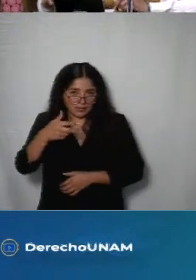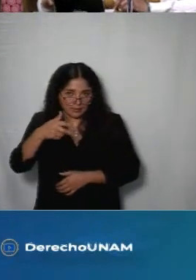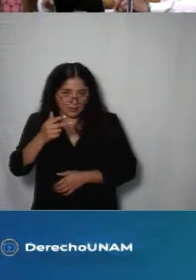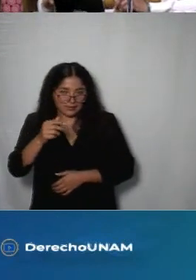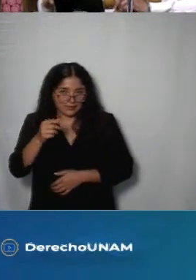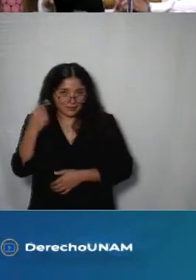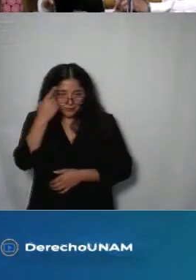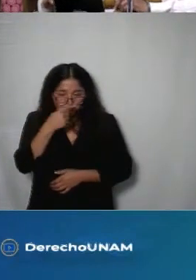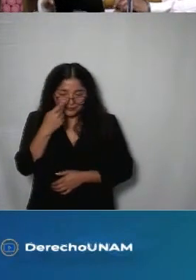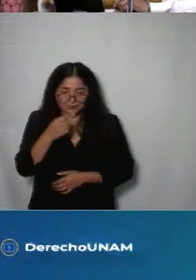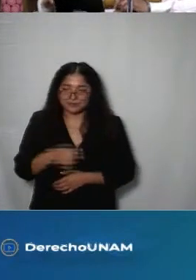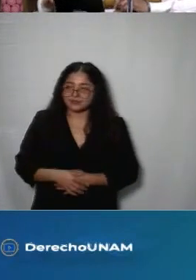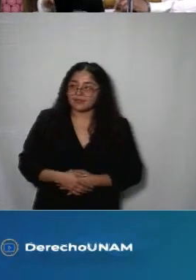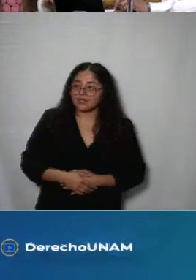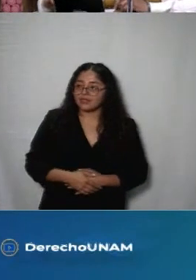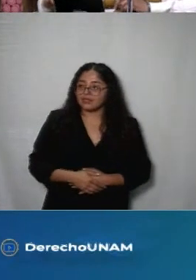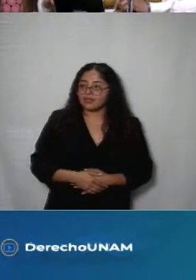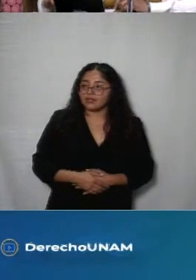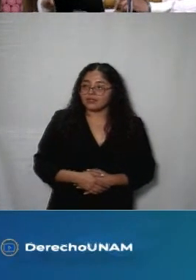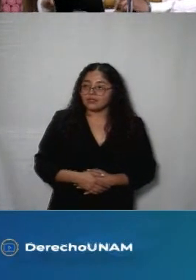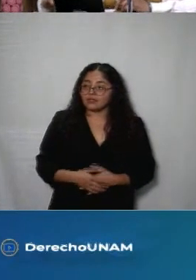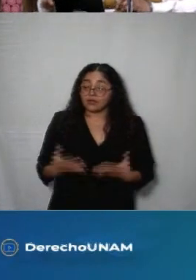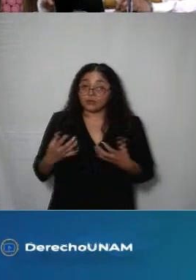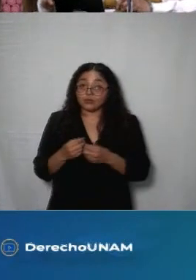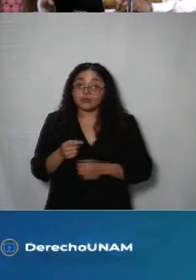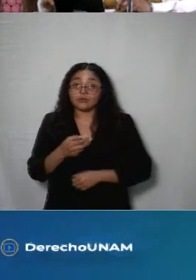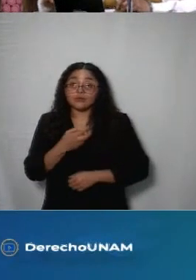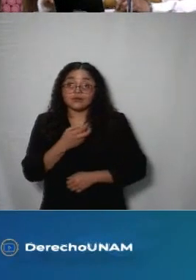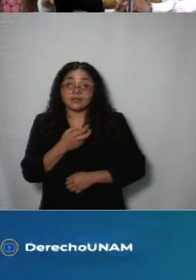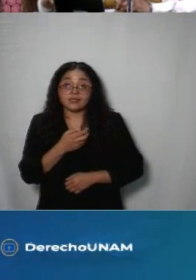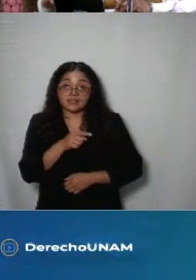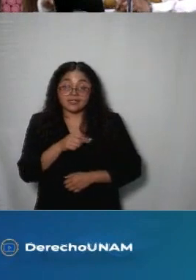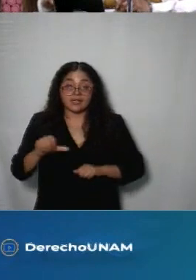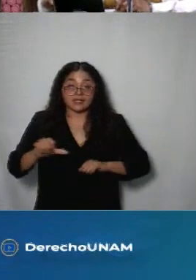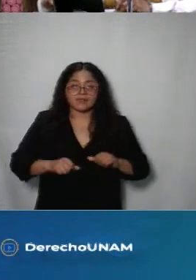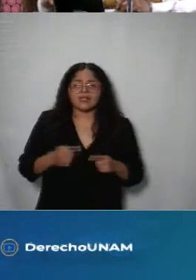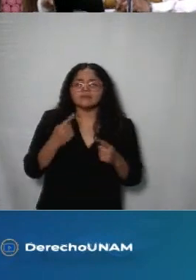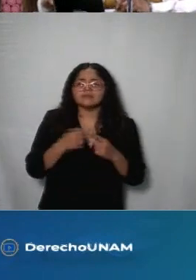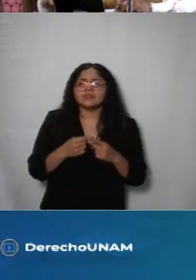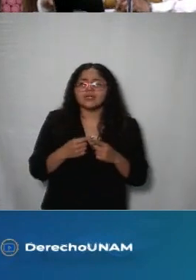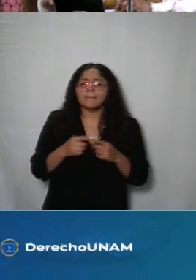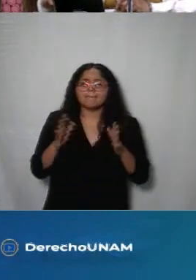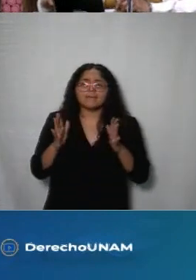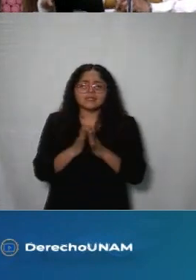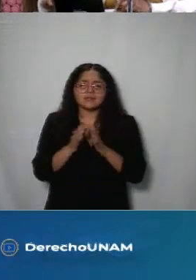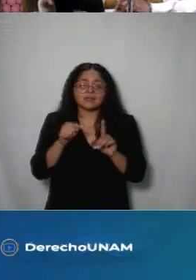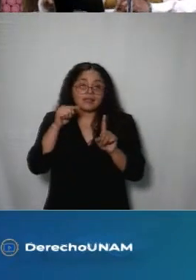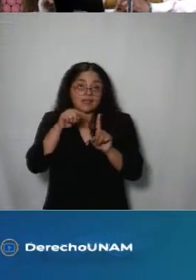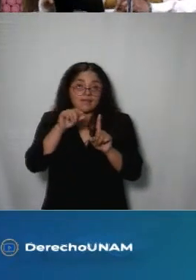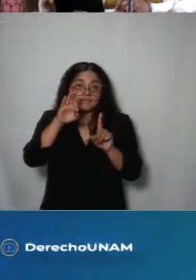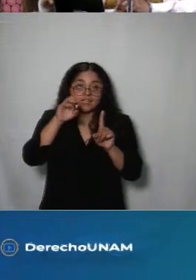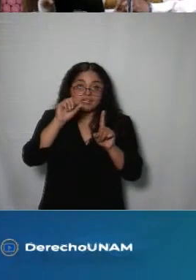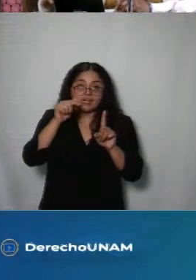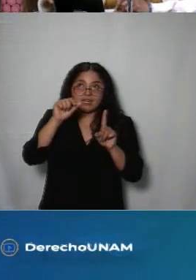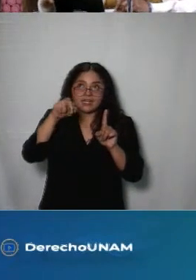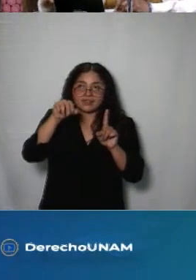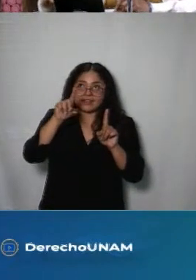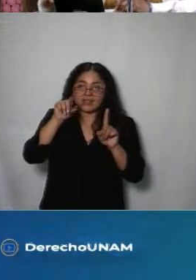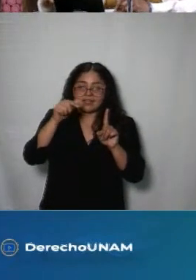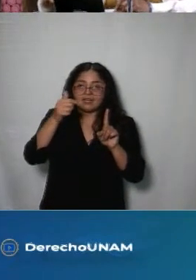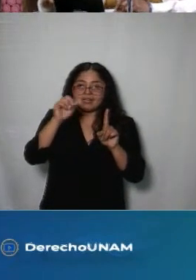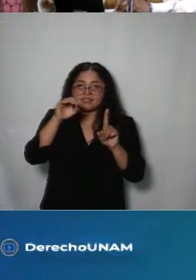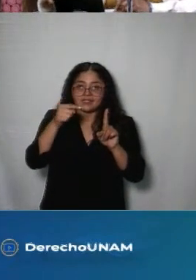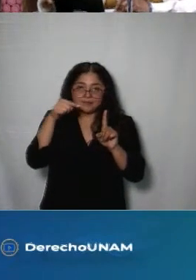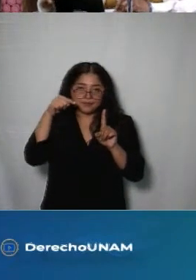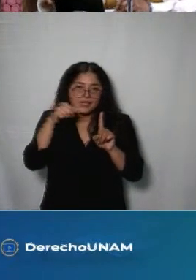ideatón y nos van a acompañar en la dinámica Fernanda García del Instituto Mexicano para la Competitividad